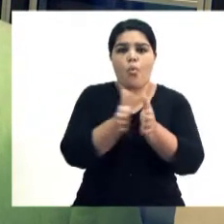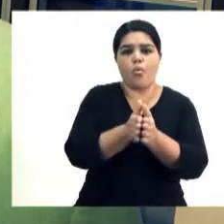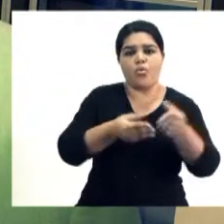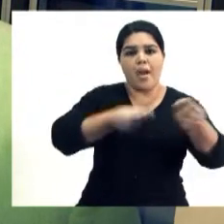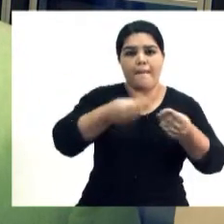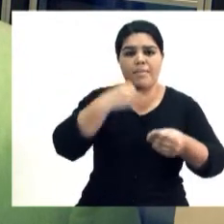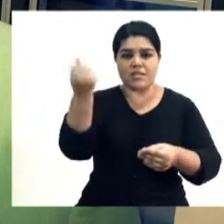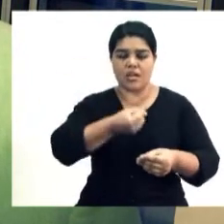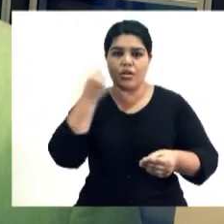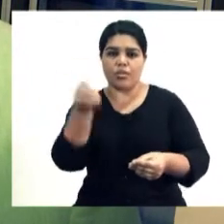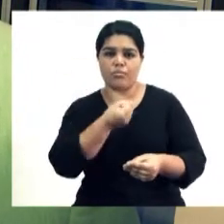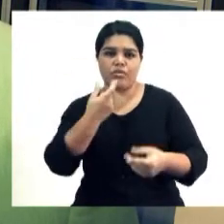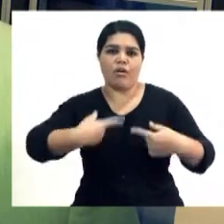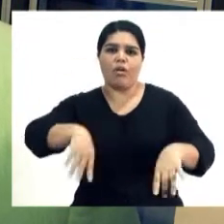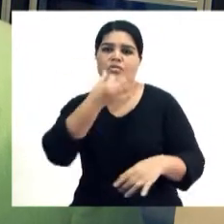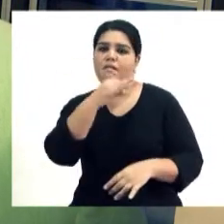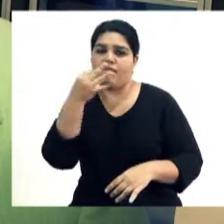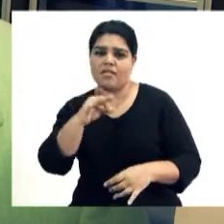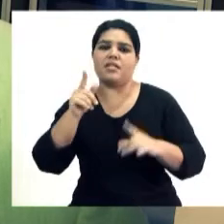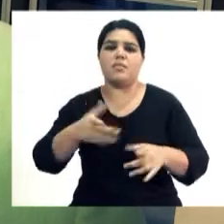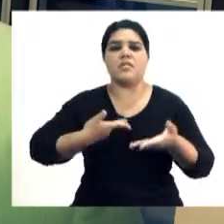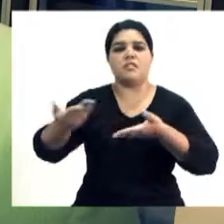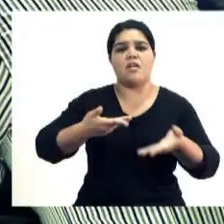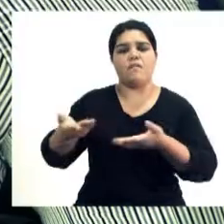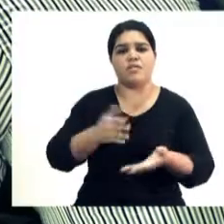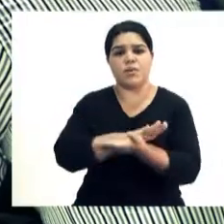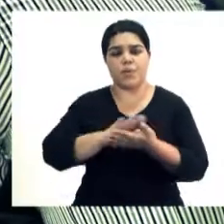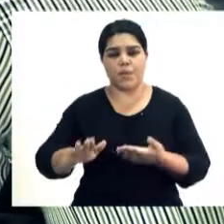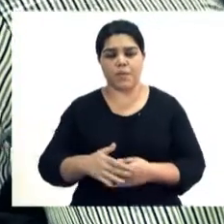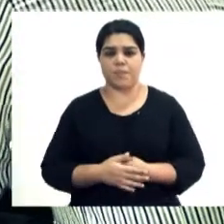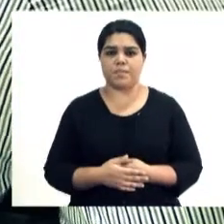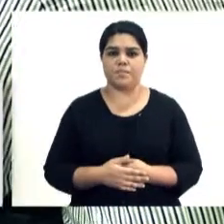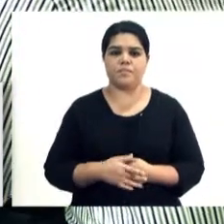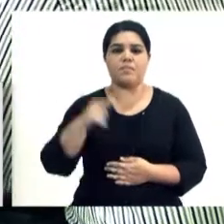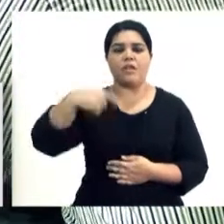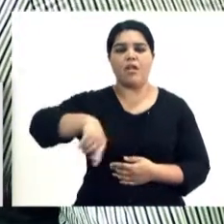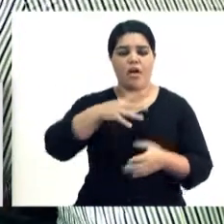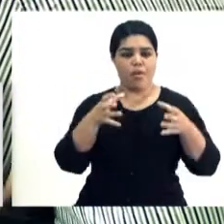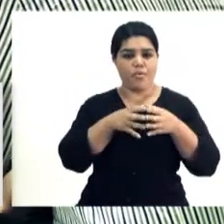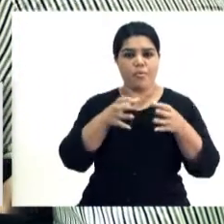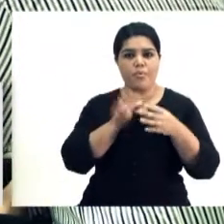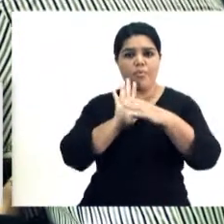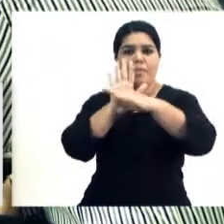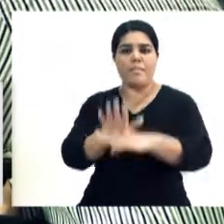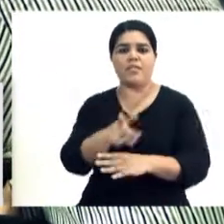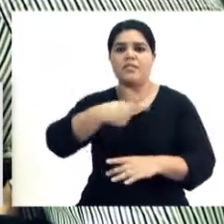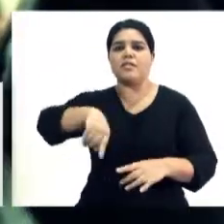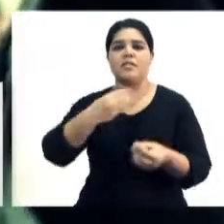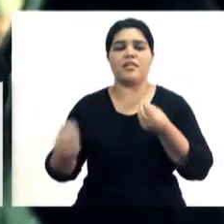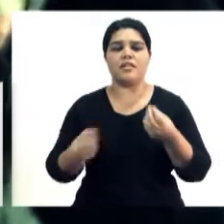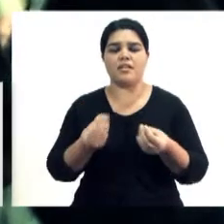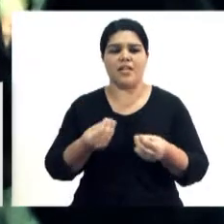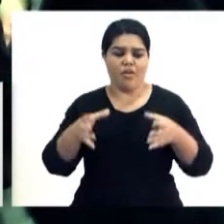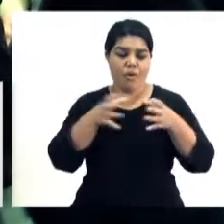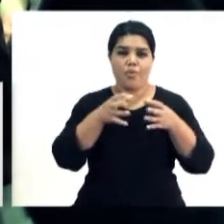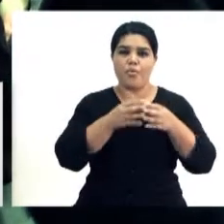y comercializando sus productos y servicios que son innovadores. Específicamente con la red de mentores, es un